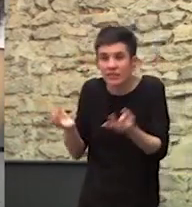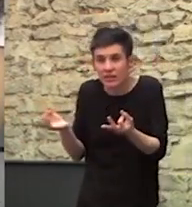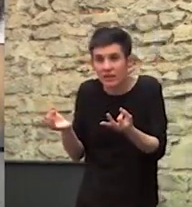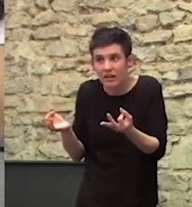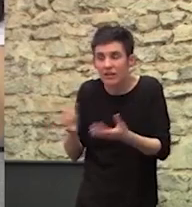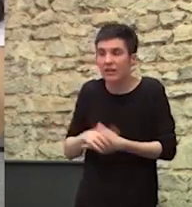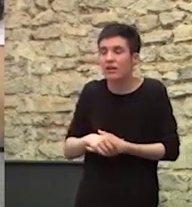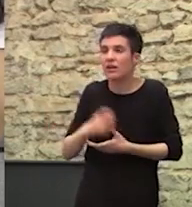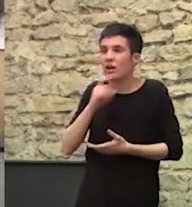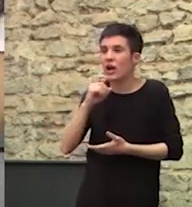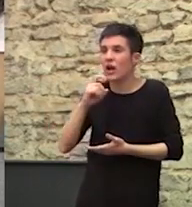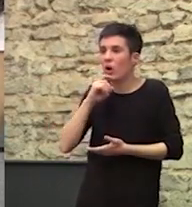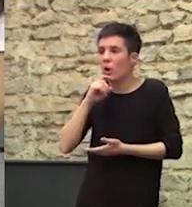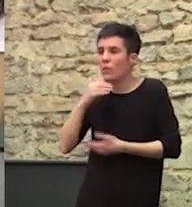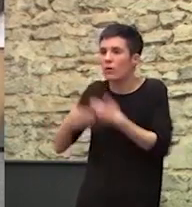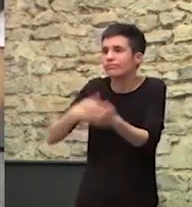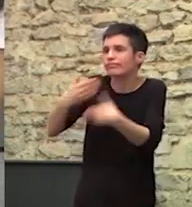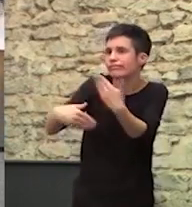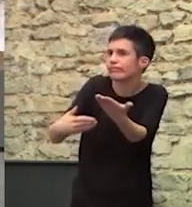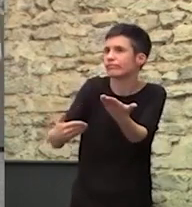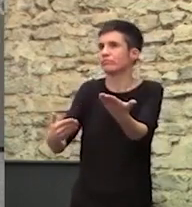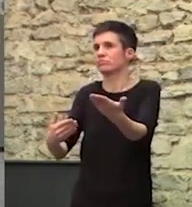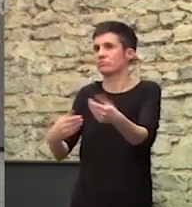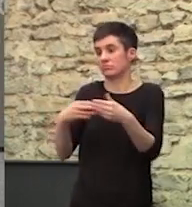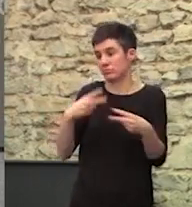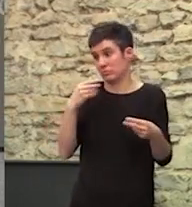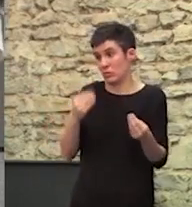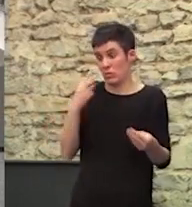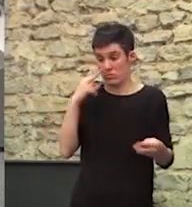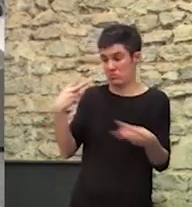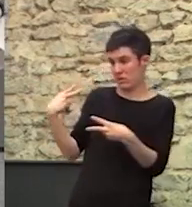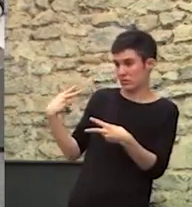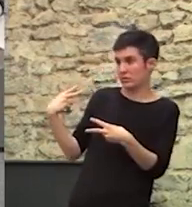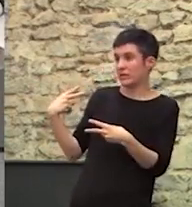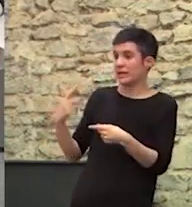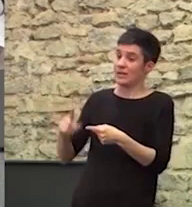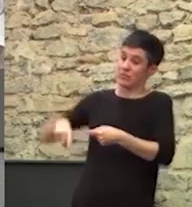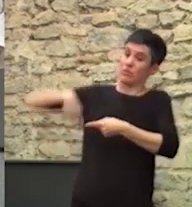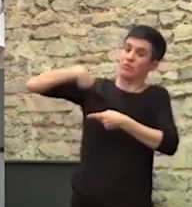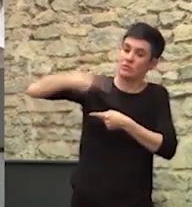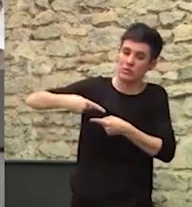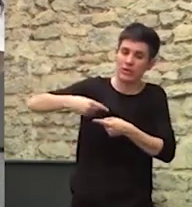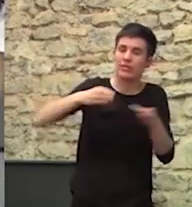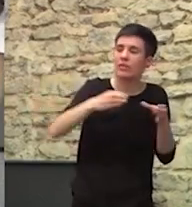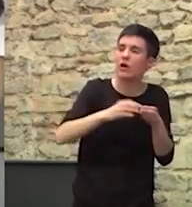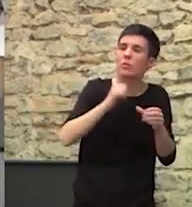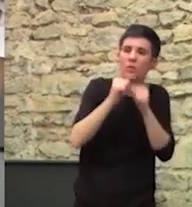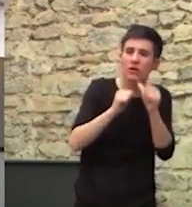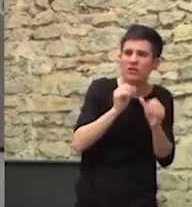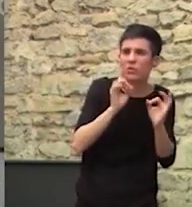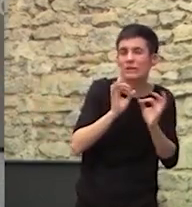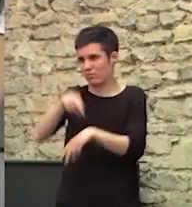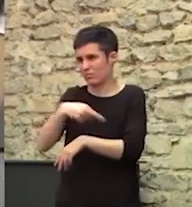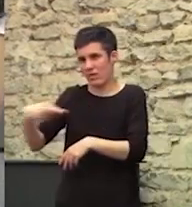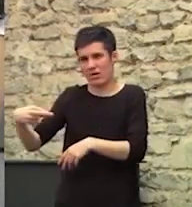¿Cómo se han desarrollado A lo largo de estos años? Y qué impacto habían tenido En la población gitana Y sobre todo En las mujeres